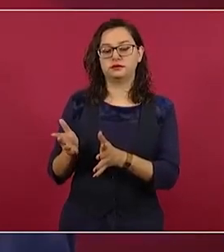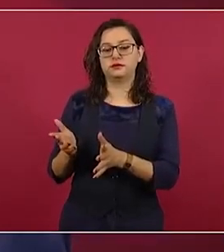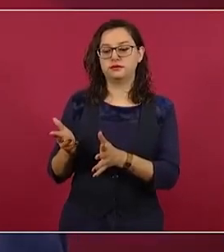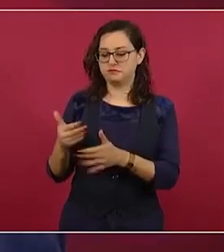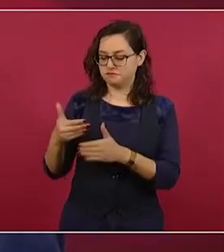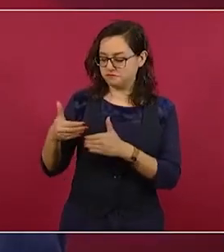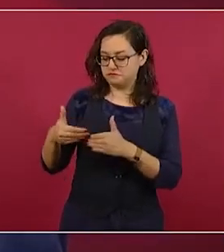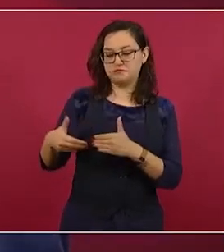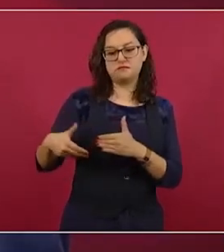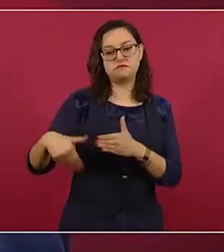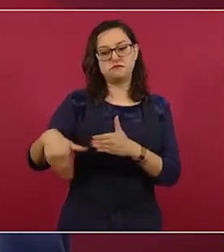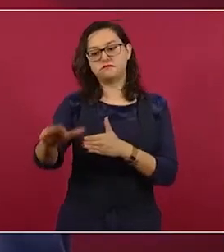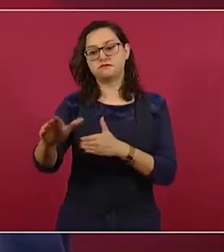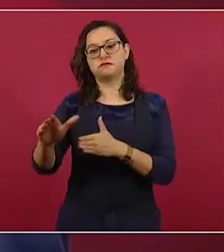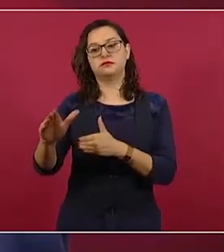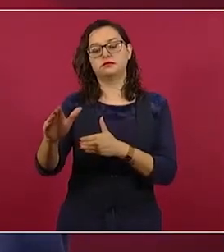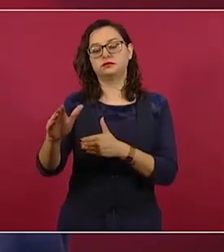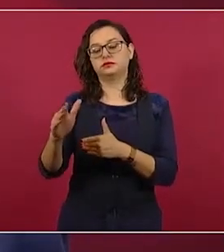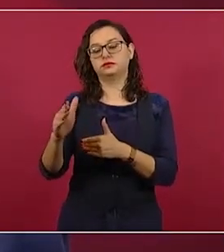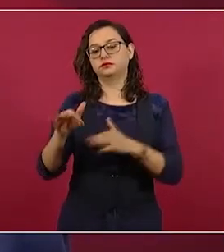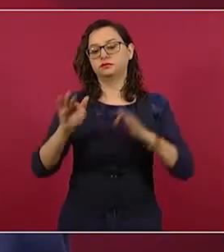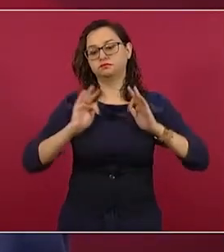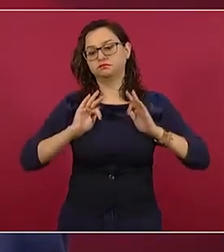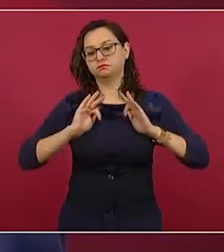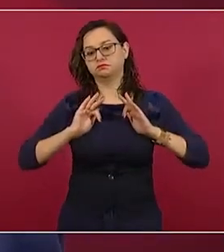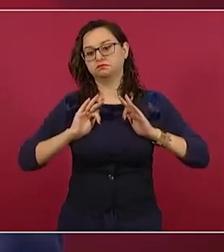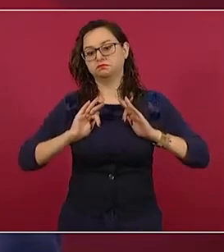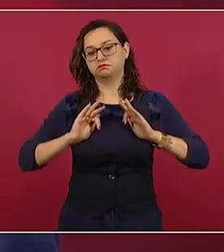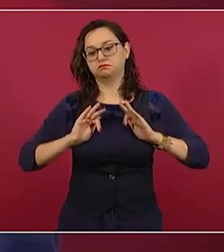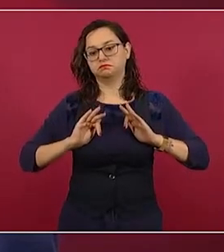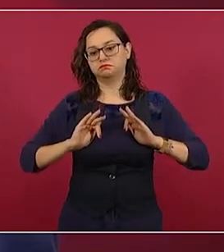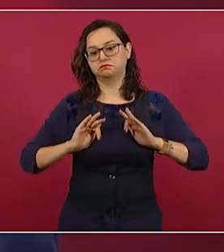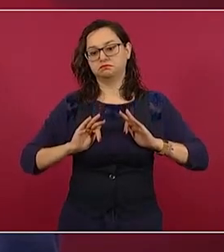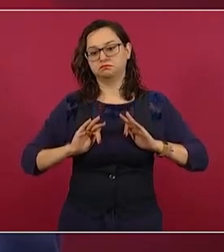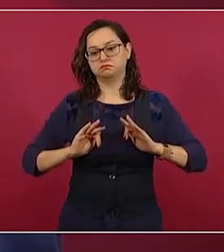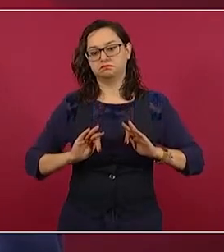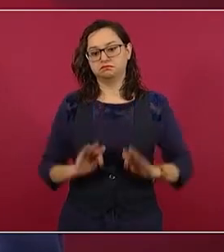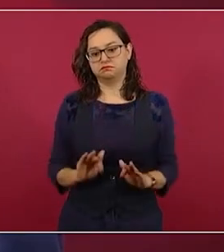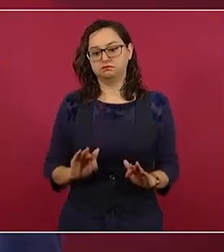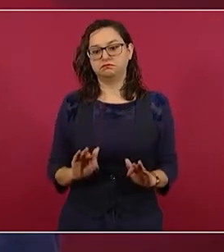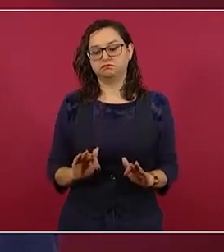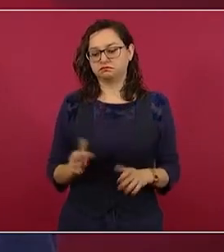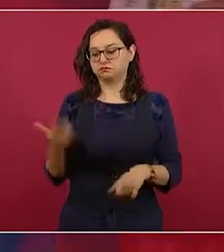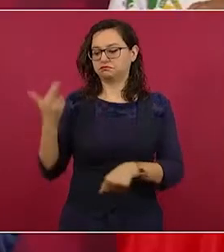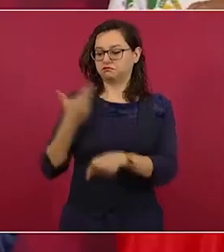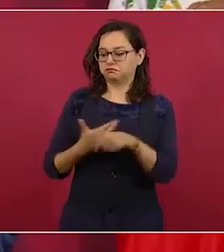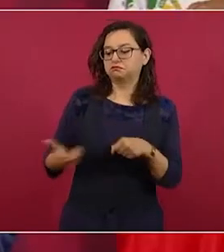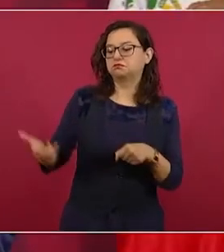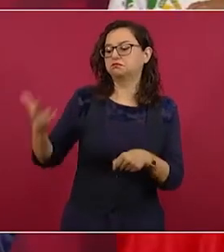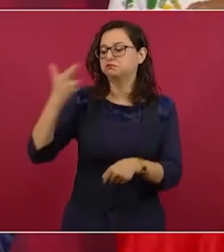estructurar